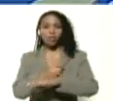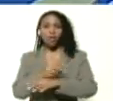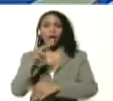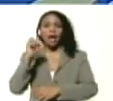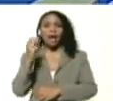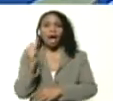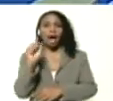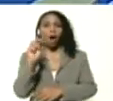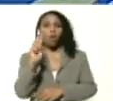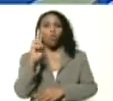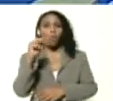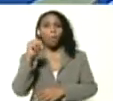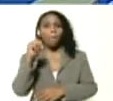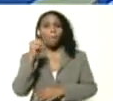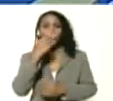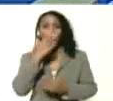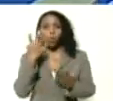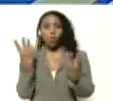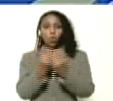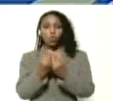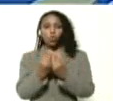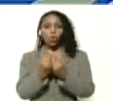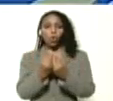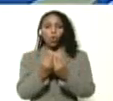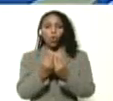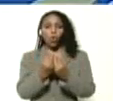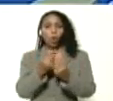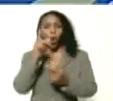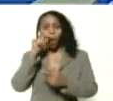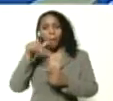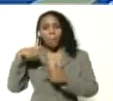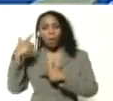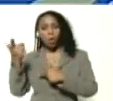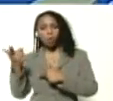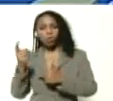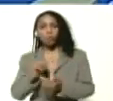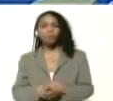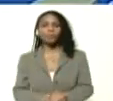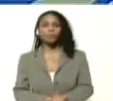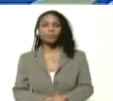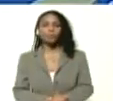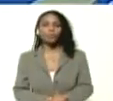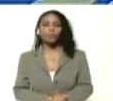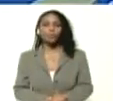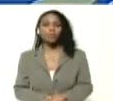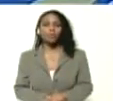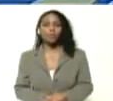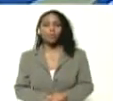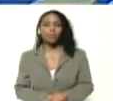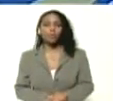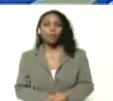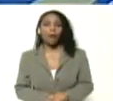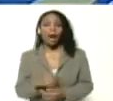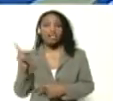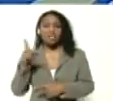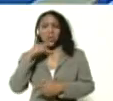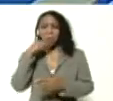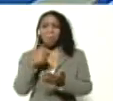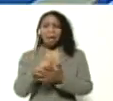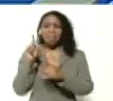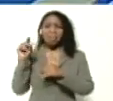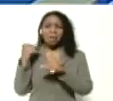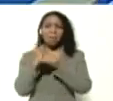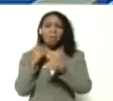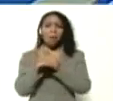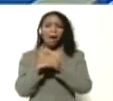Fernández junto a Arleth Lara Arleth Arleth así se llamaba una amiga también en el